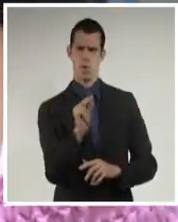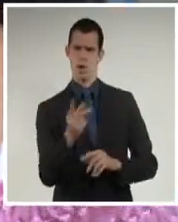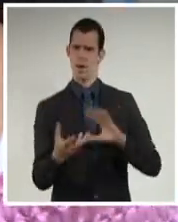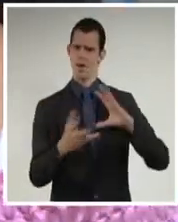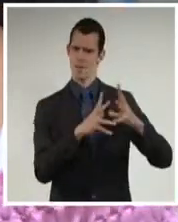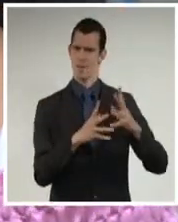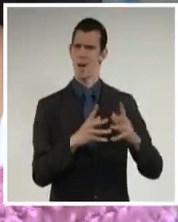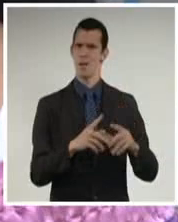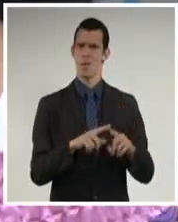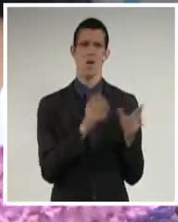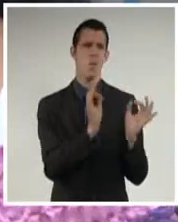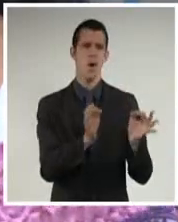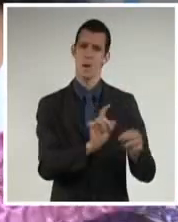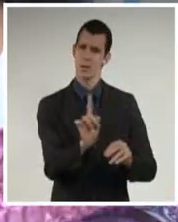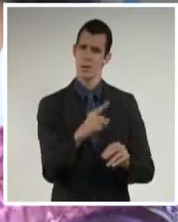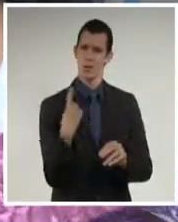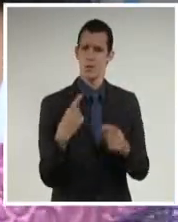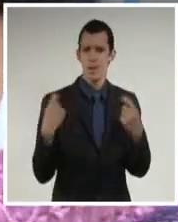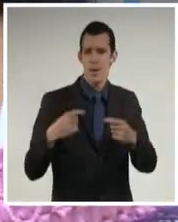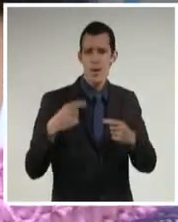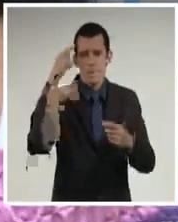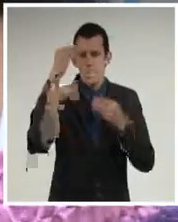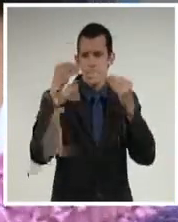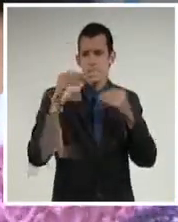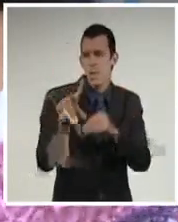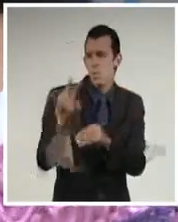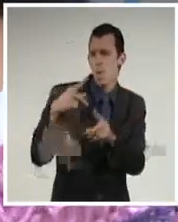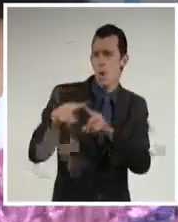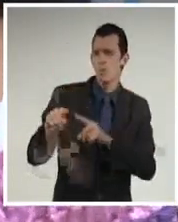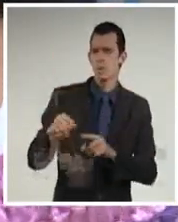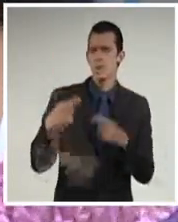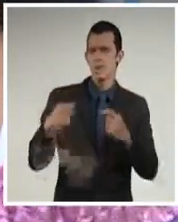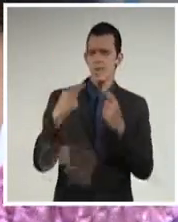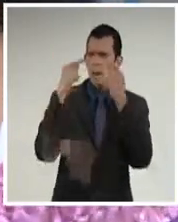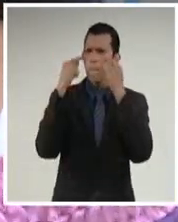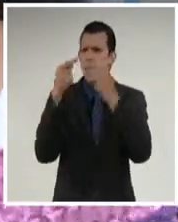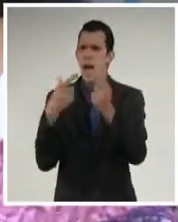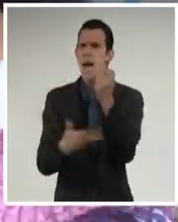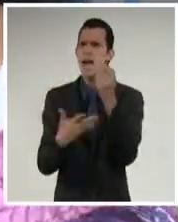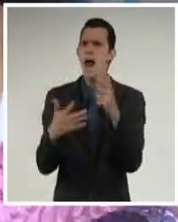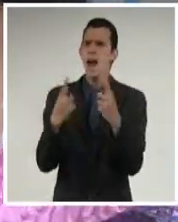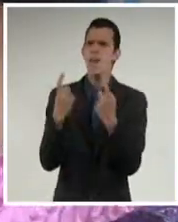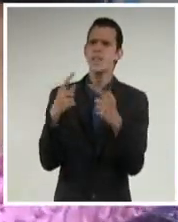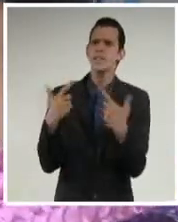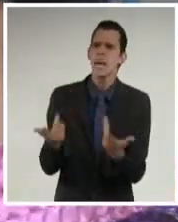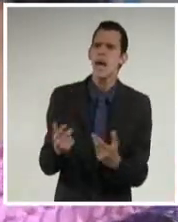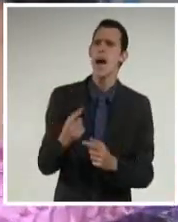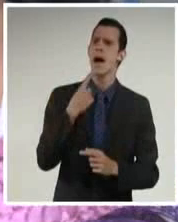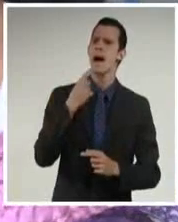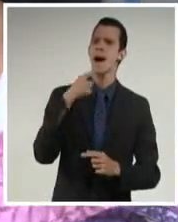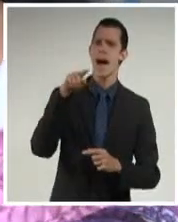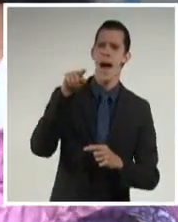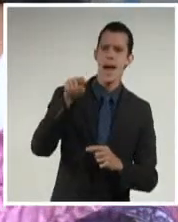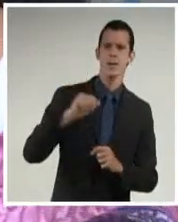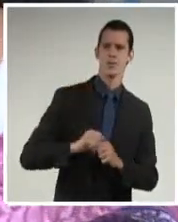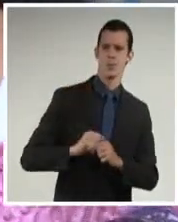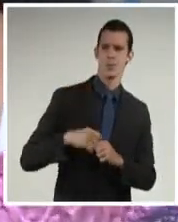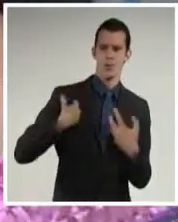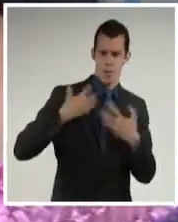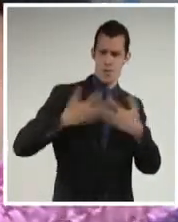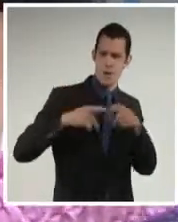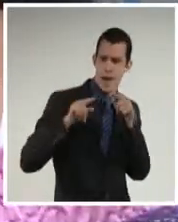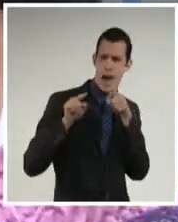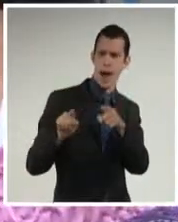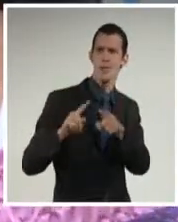tributaran a este programa, como parte de la estrategia de la empresa de insertarnos en los nuevos mercados, de no quedarnos entancados en lo